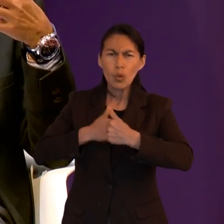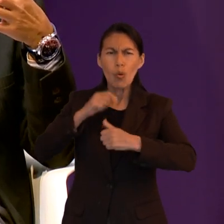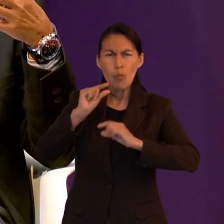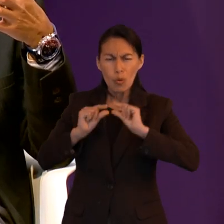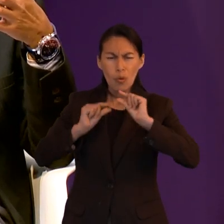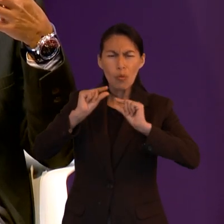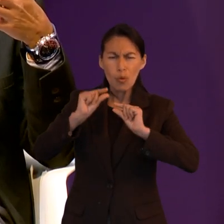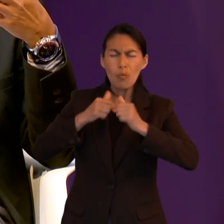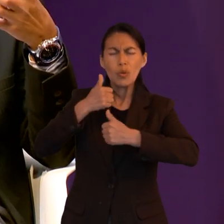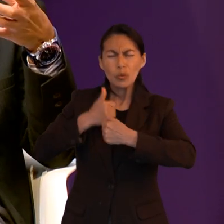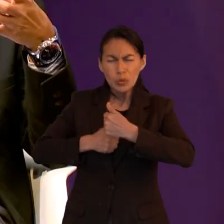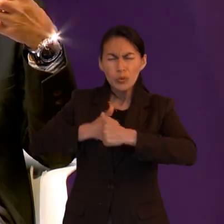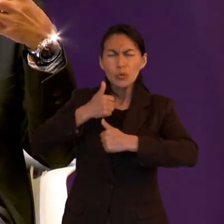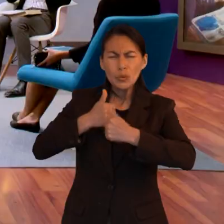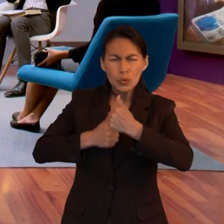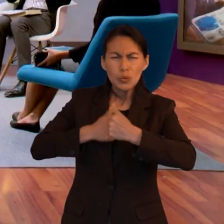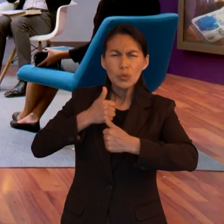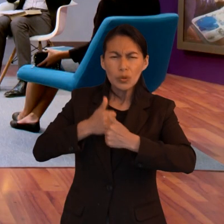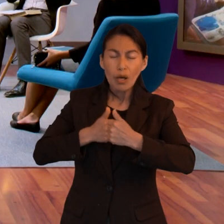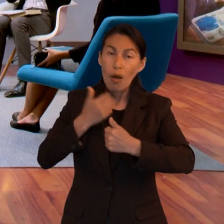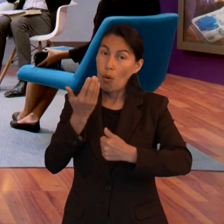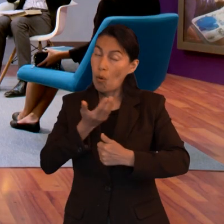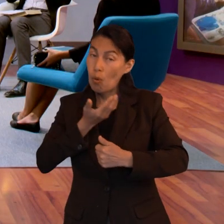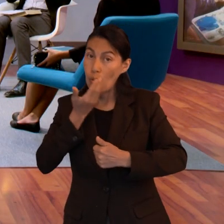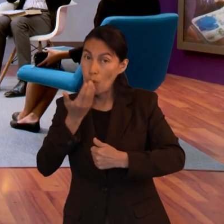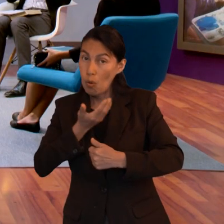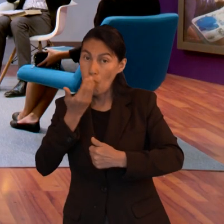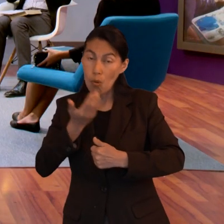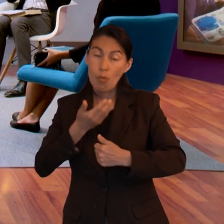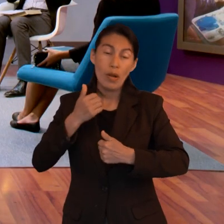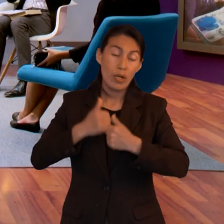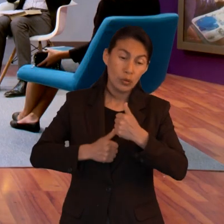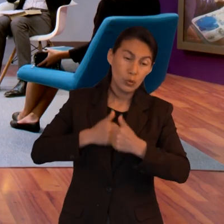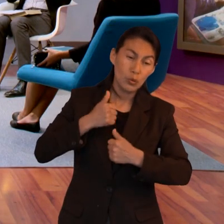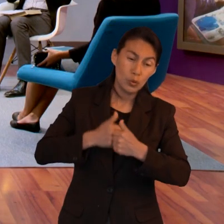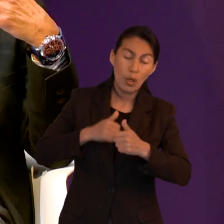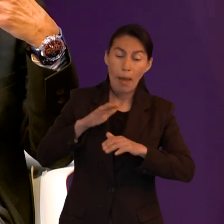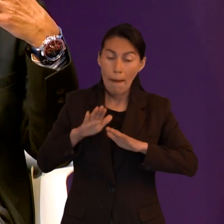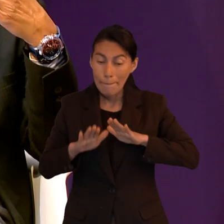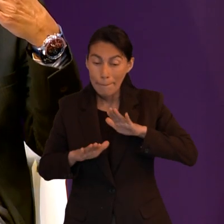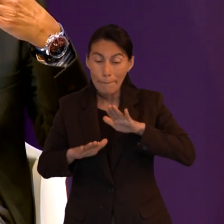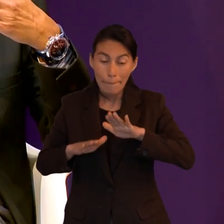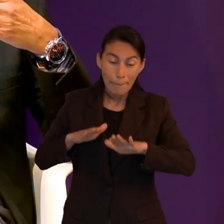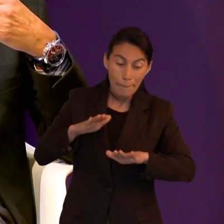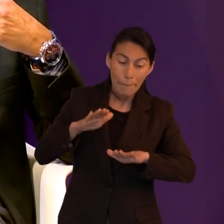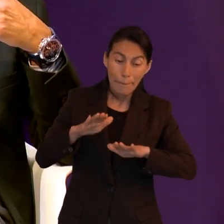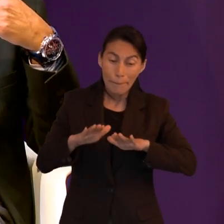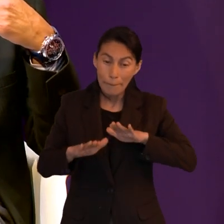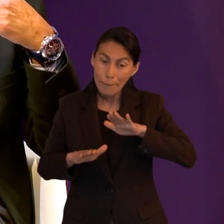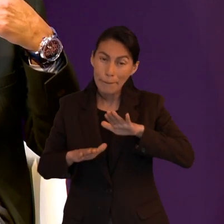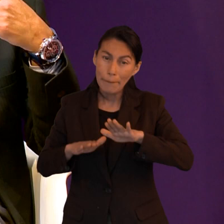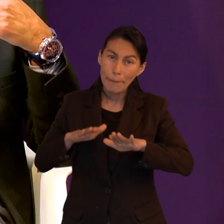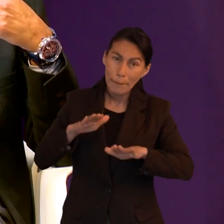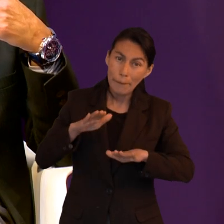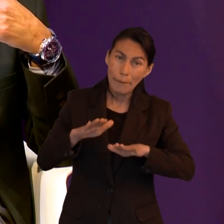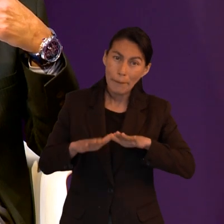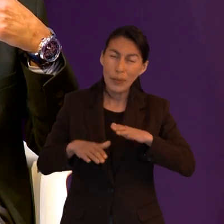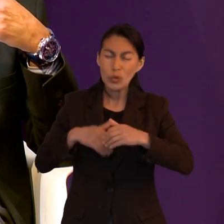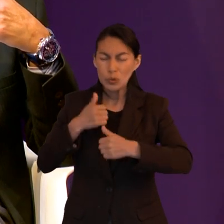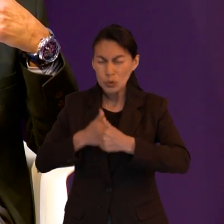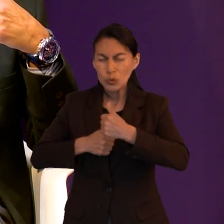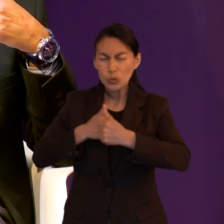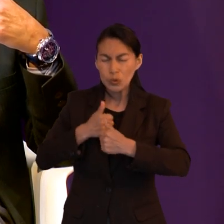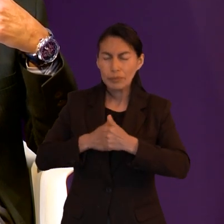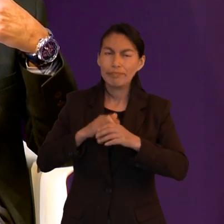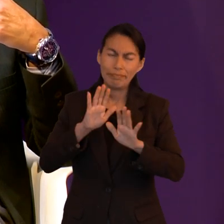la carrera vas adaptándote vas ahora sí que pisando